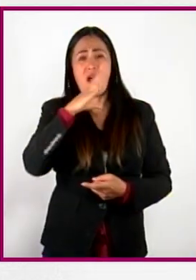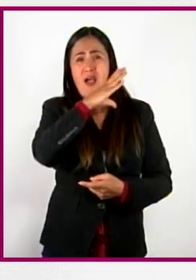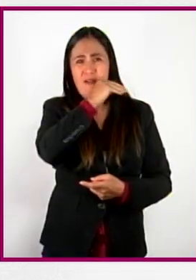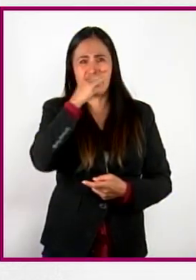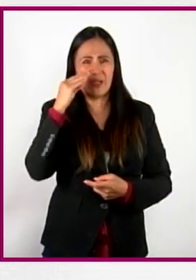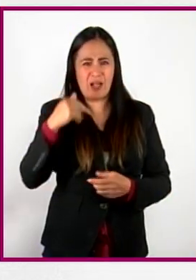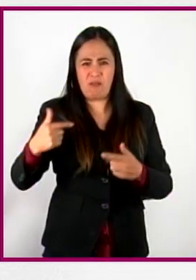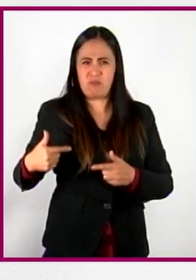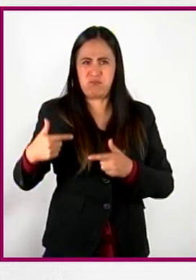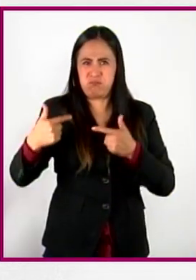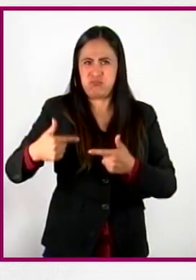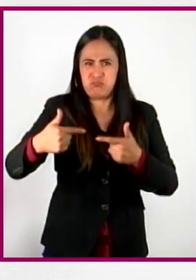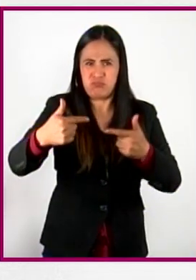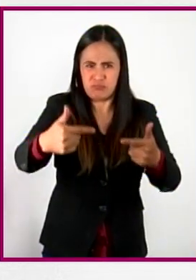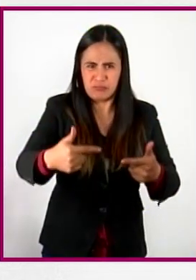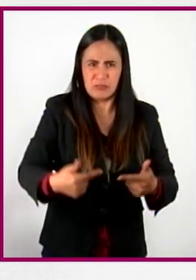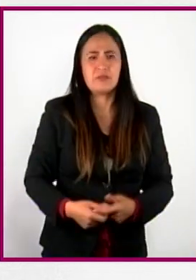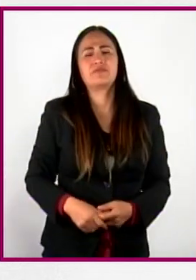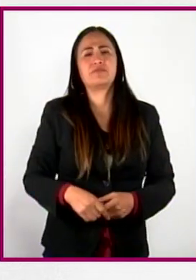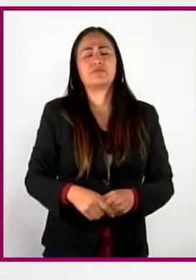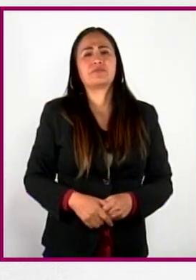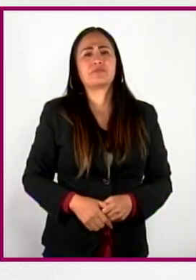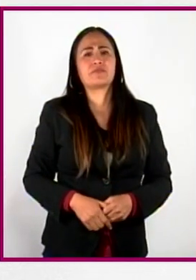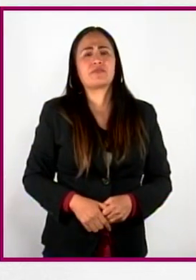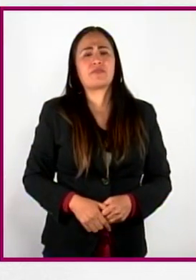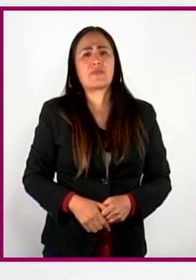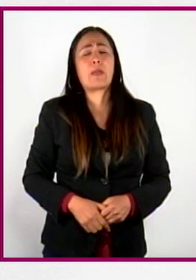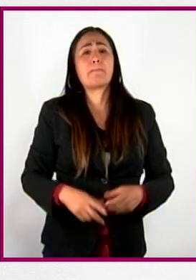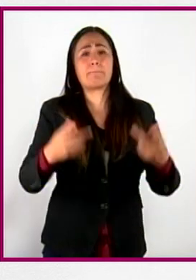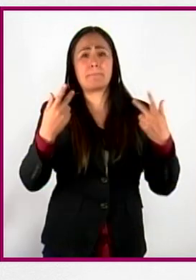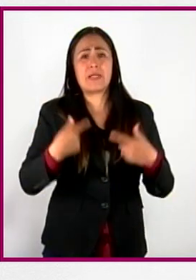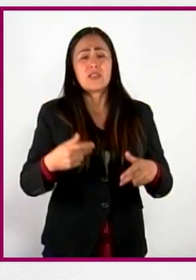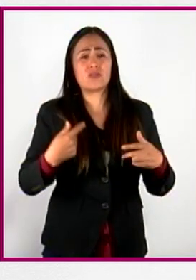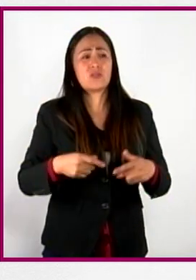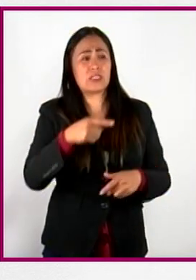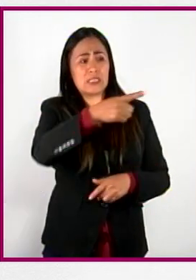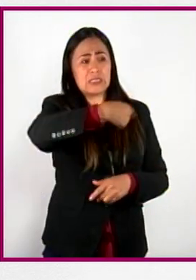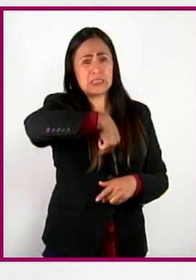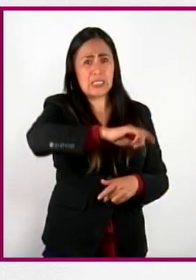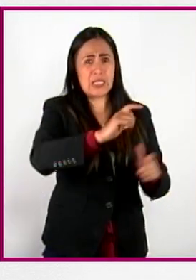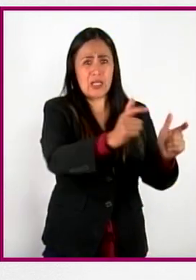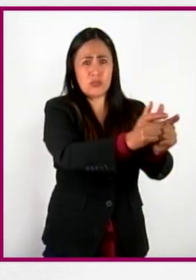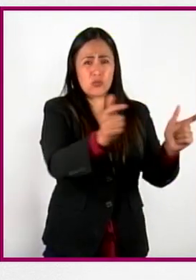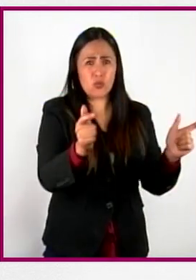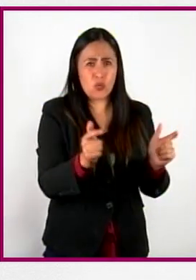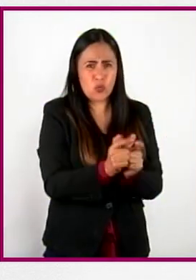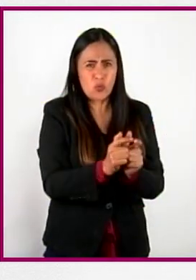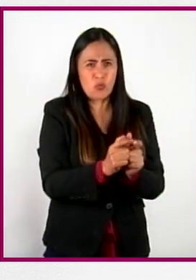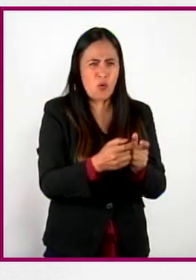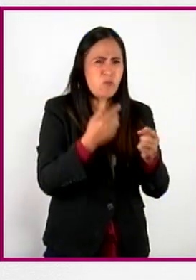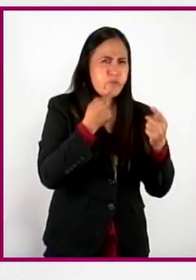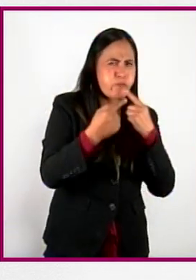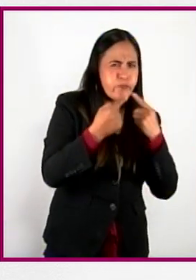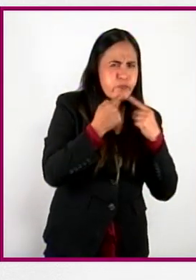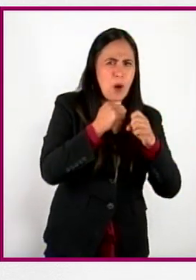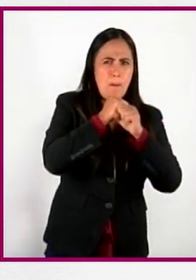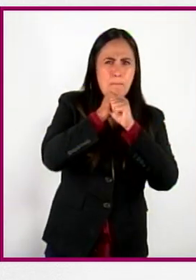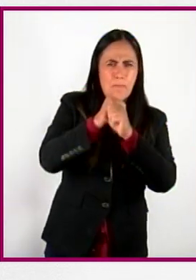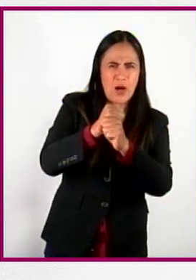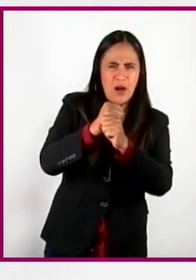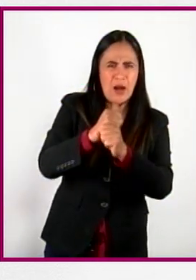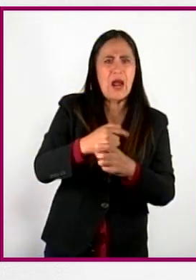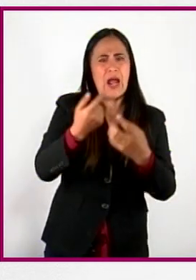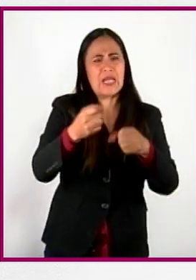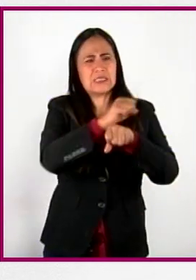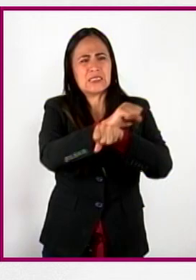Debido a una denuncia anónima, a estas personas se les acusó de encabezar una rebelión que tenía la finalidad de liberar a los esclavos